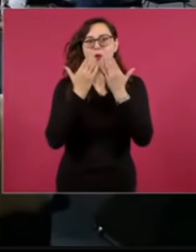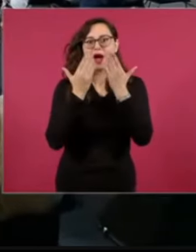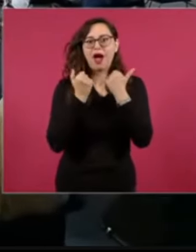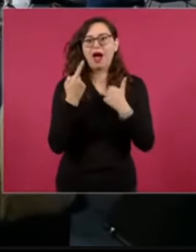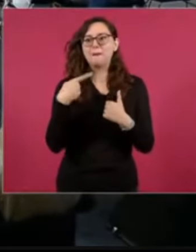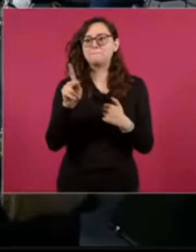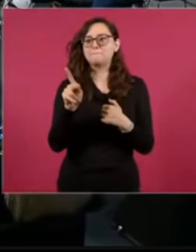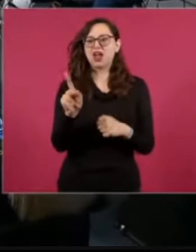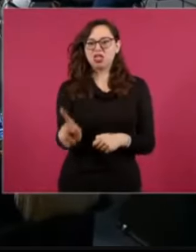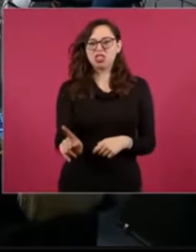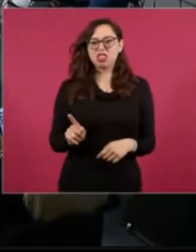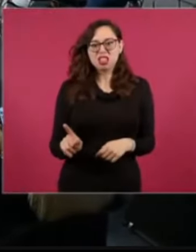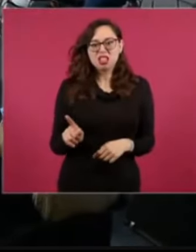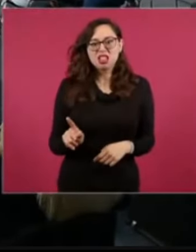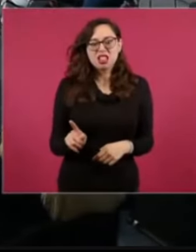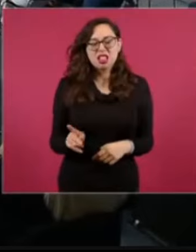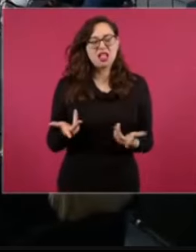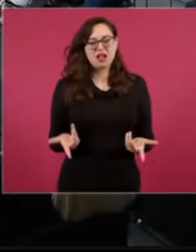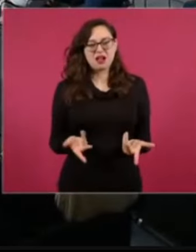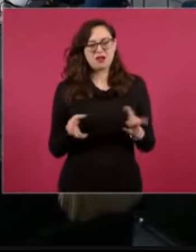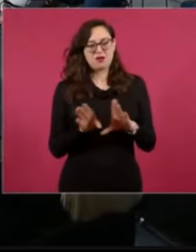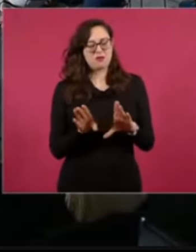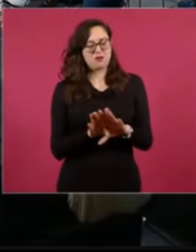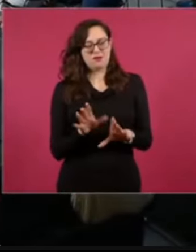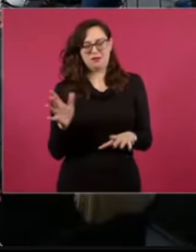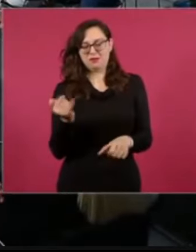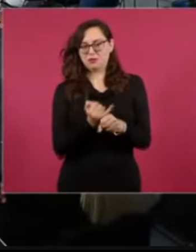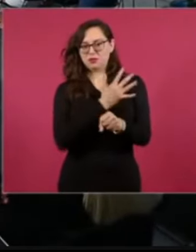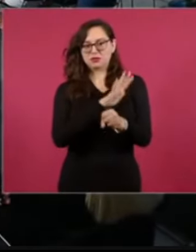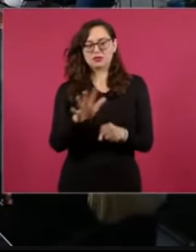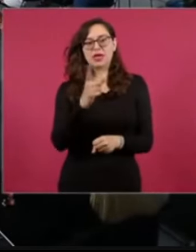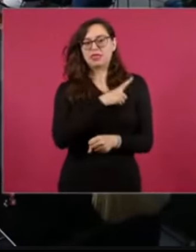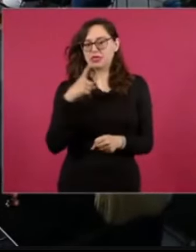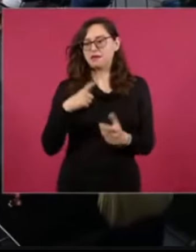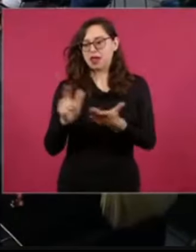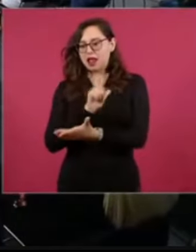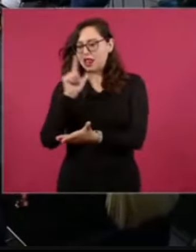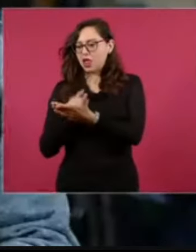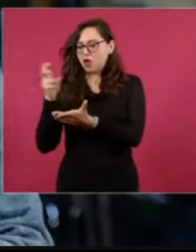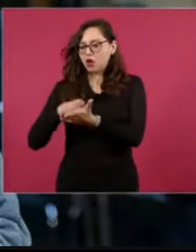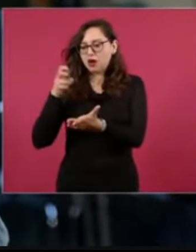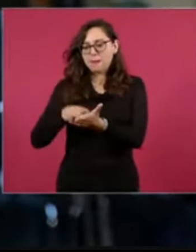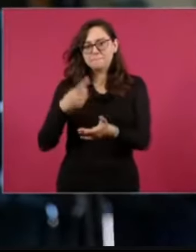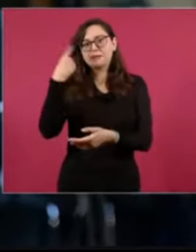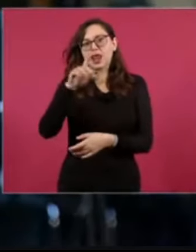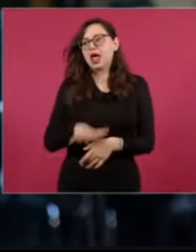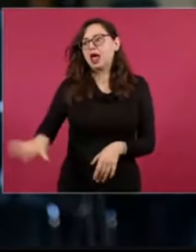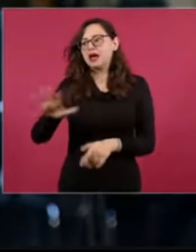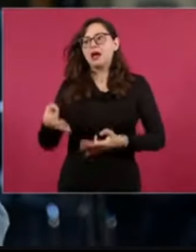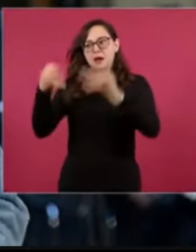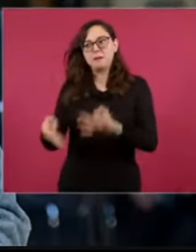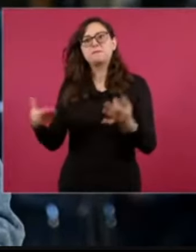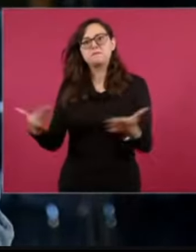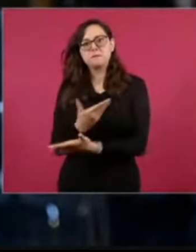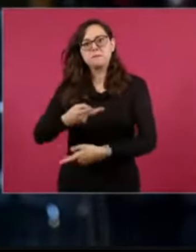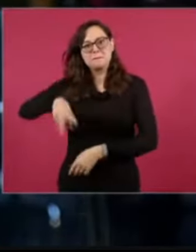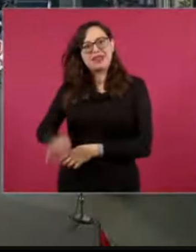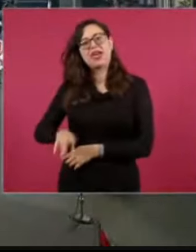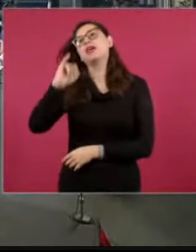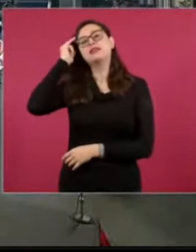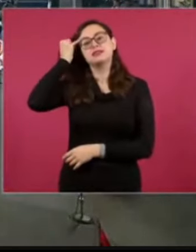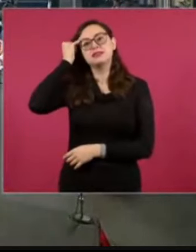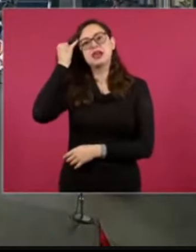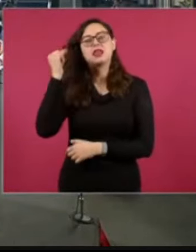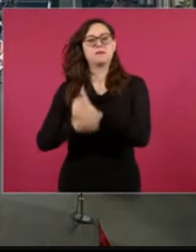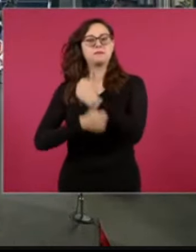de información. El presidente habla del aeropuerto Felipe Ángeles. Y recuerda cuando la derecha se burlaba que decía